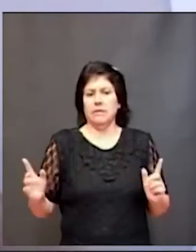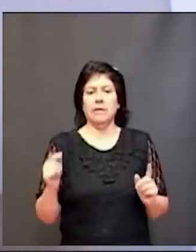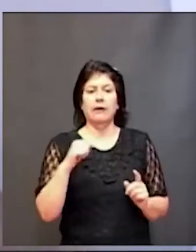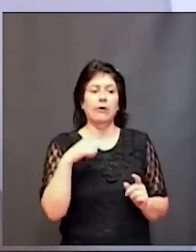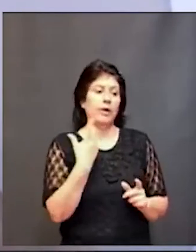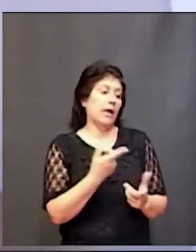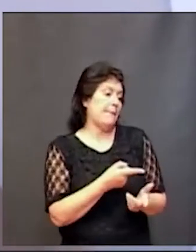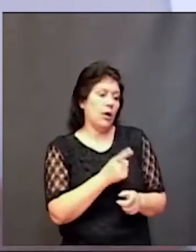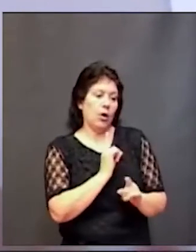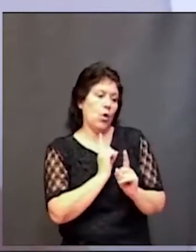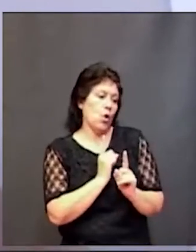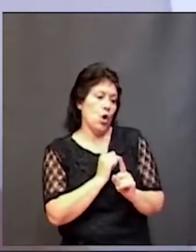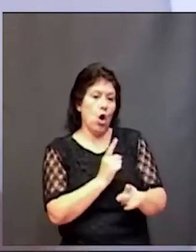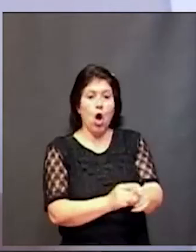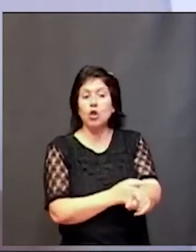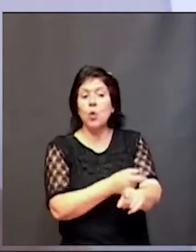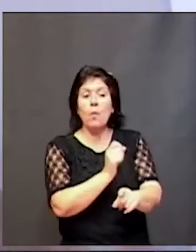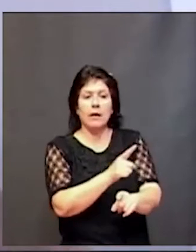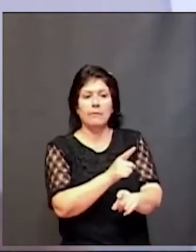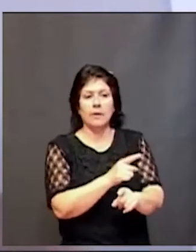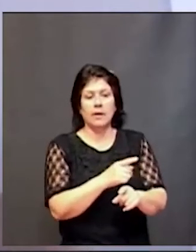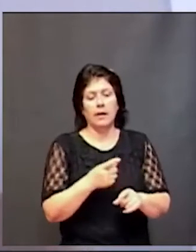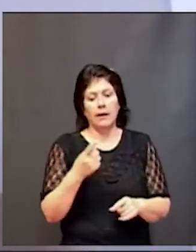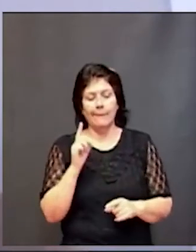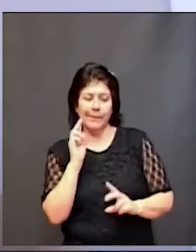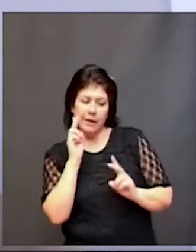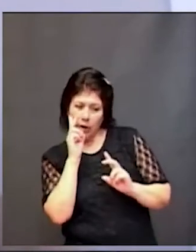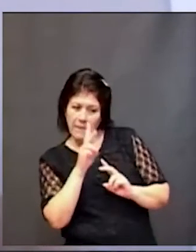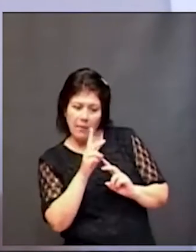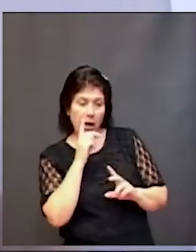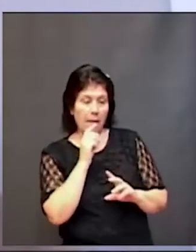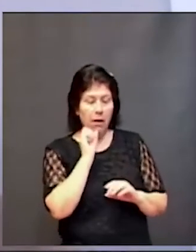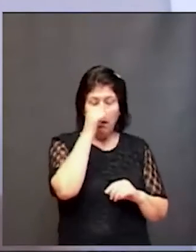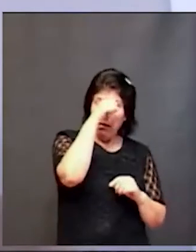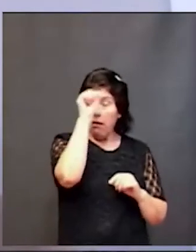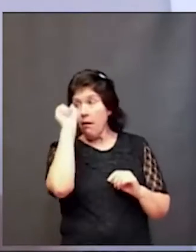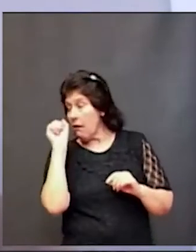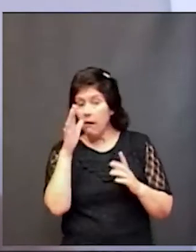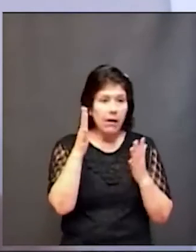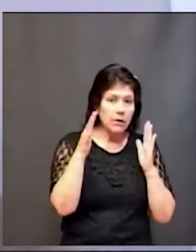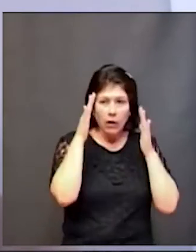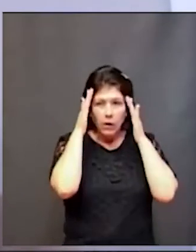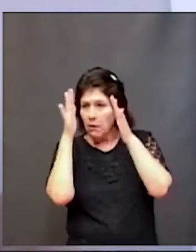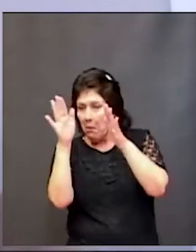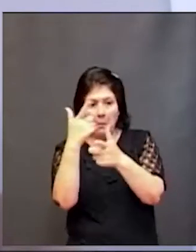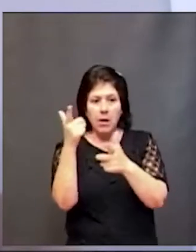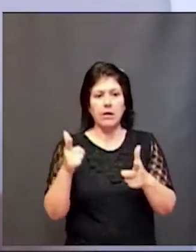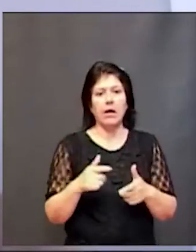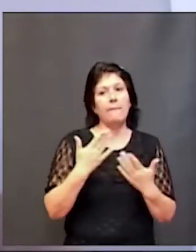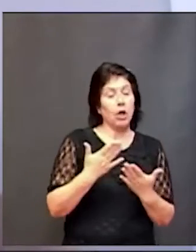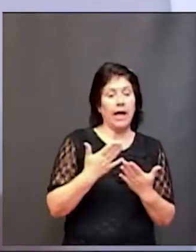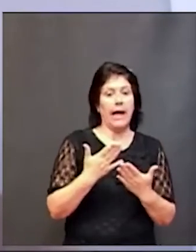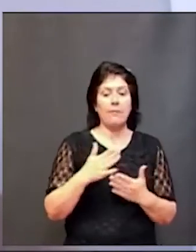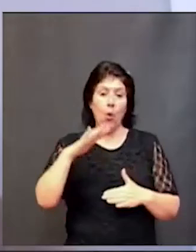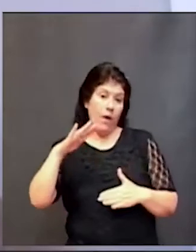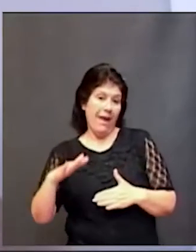podemos sacar si se queda muy desconcentrado si es muy desconcentrado ya sabemos que a partir de los 4 o 5 años un nene tiene que tener